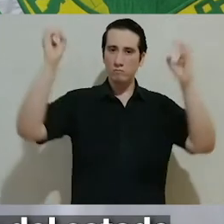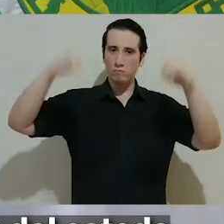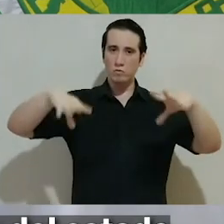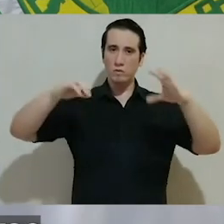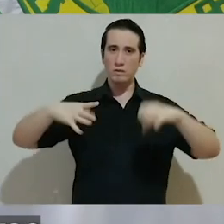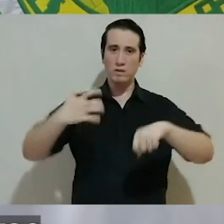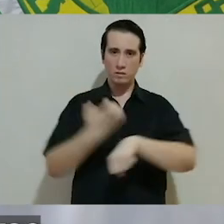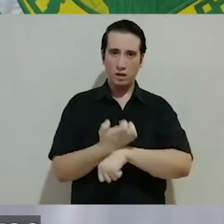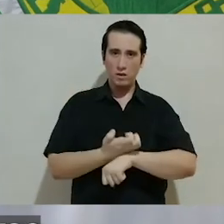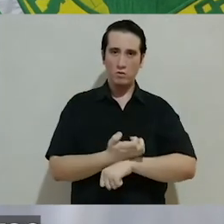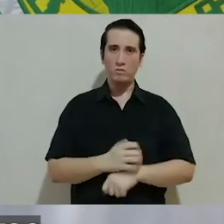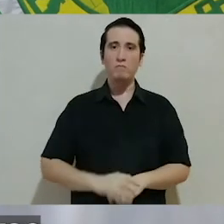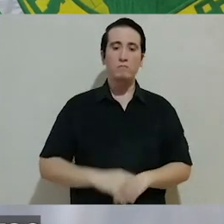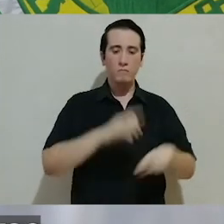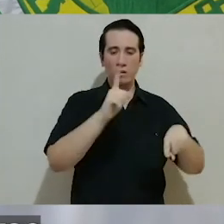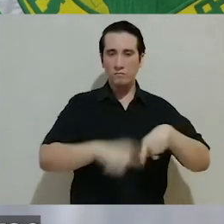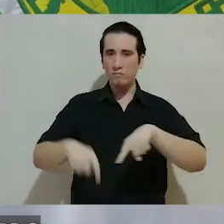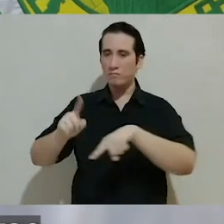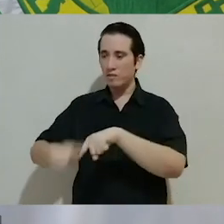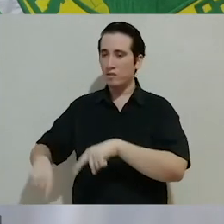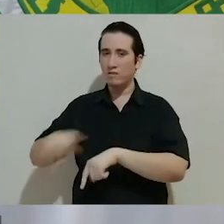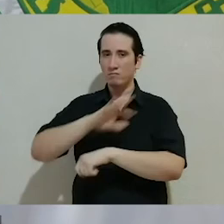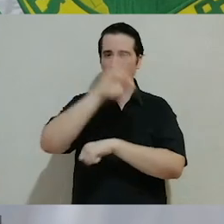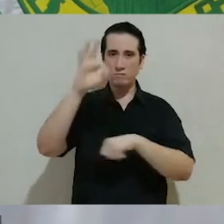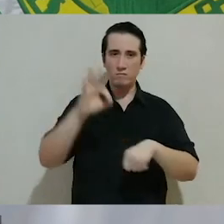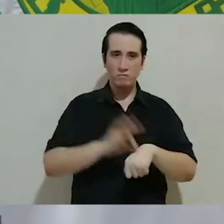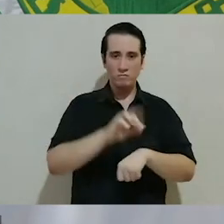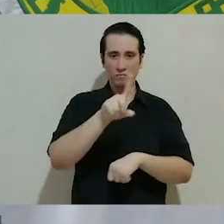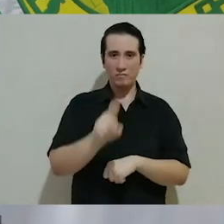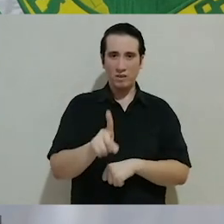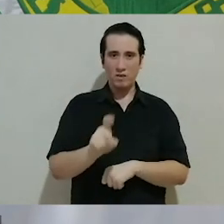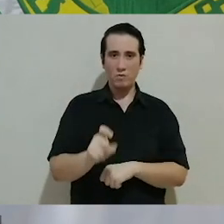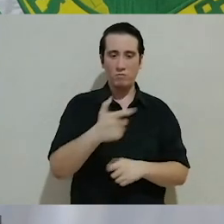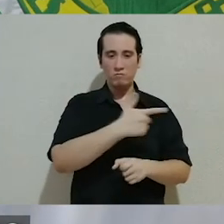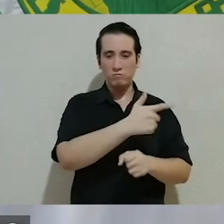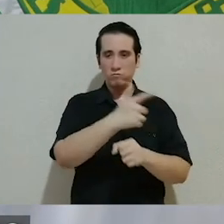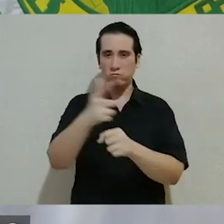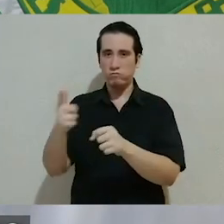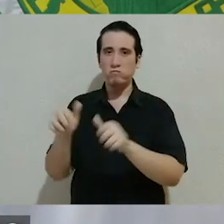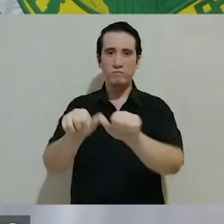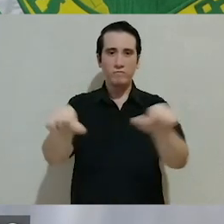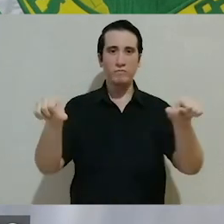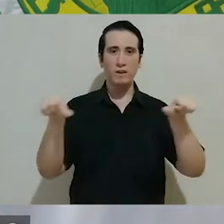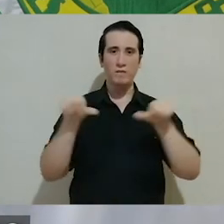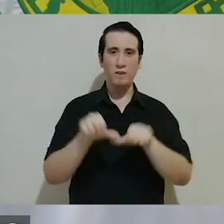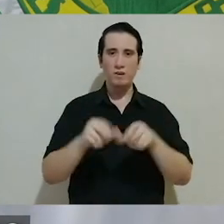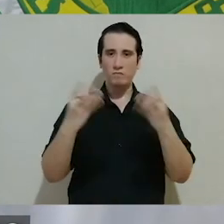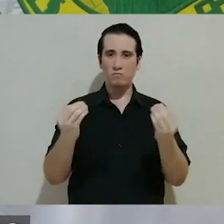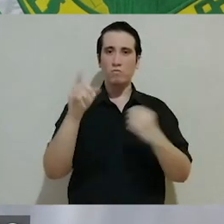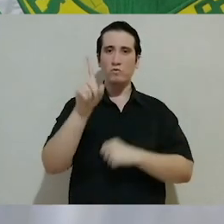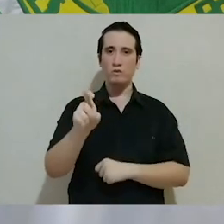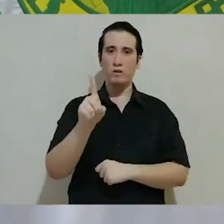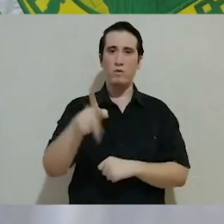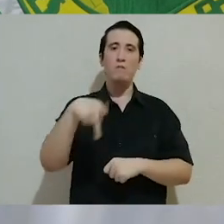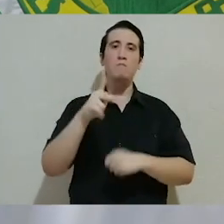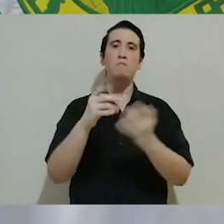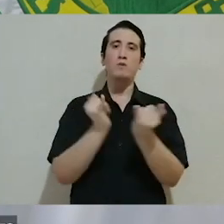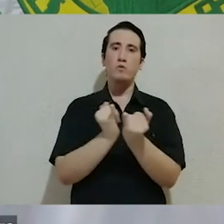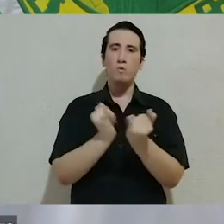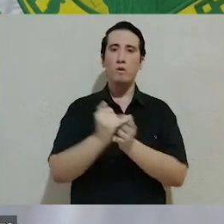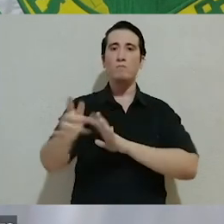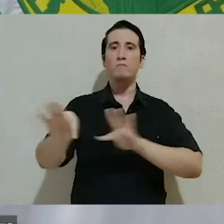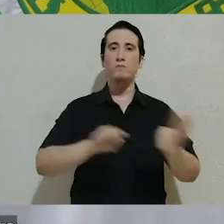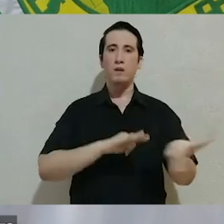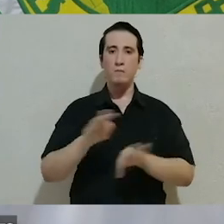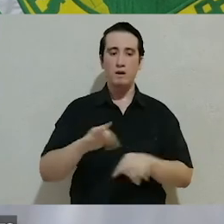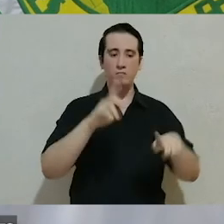las lluvias del Estado, que consistirá en la eliminación de larvas mediante la aplicación de larvicidas en áreas inundadas y encharcamientos. Pero también